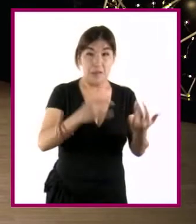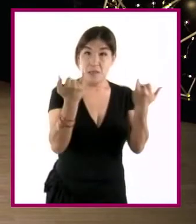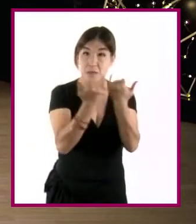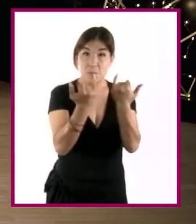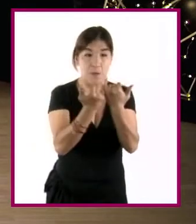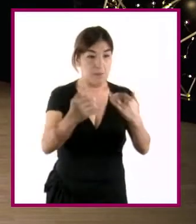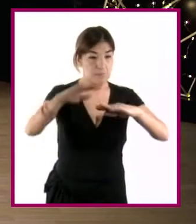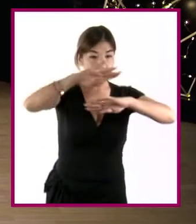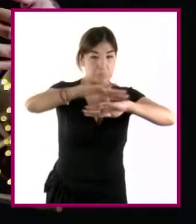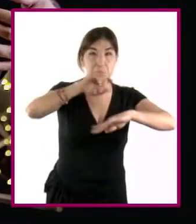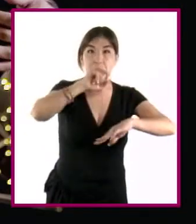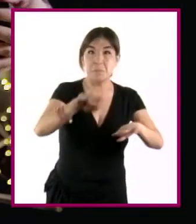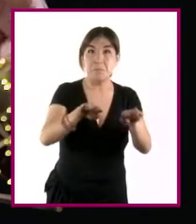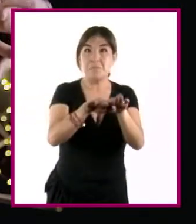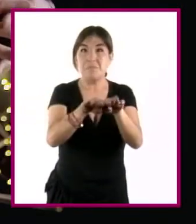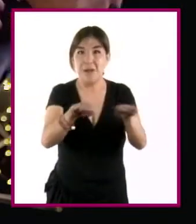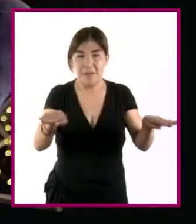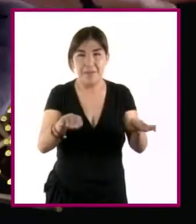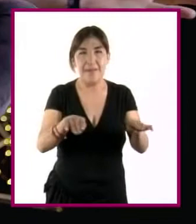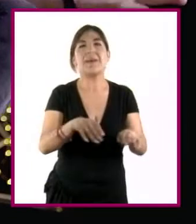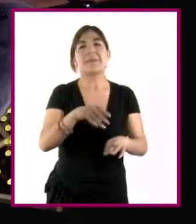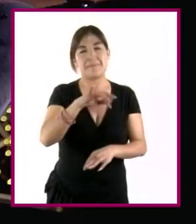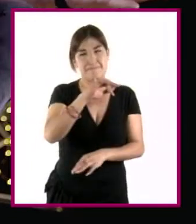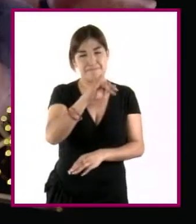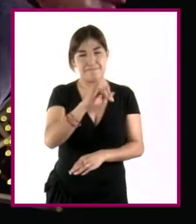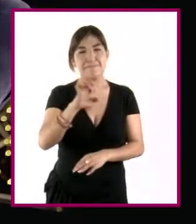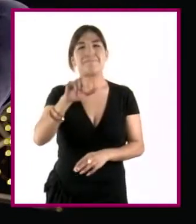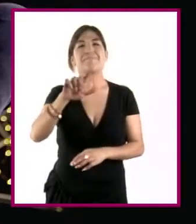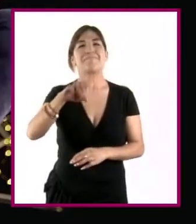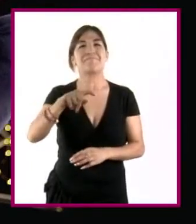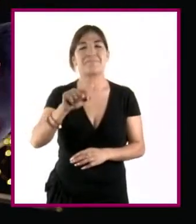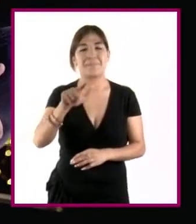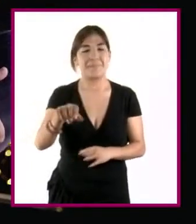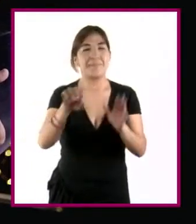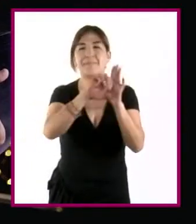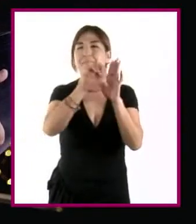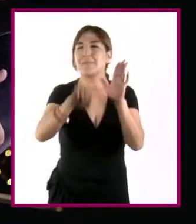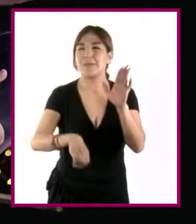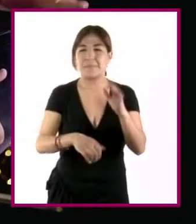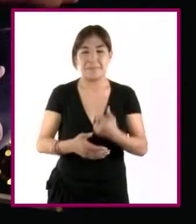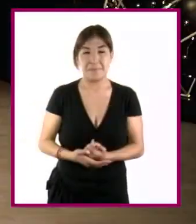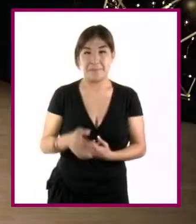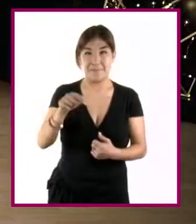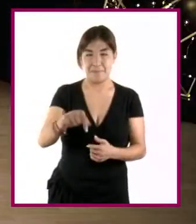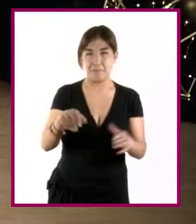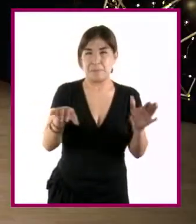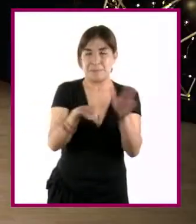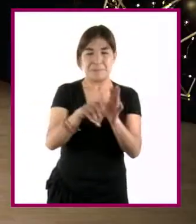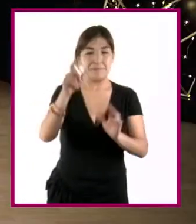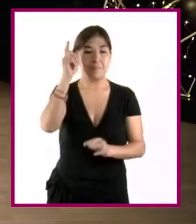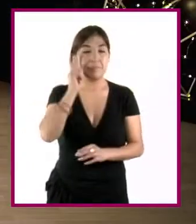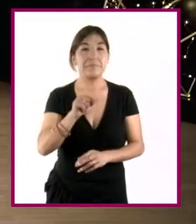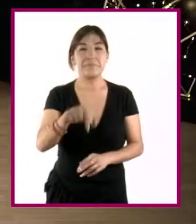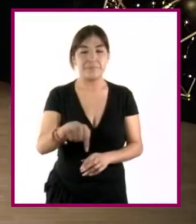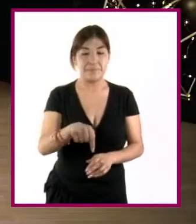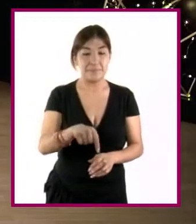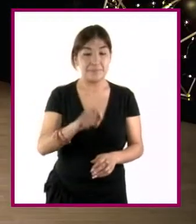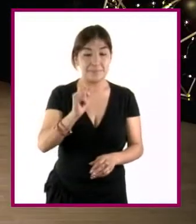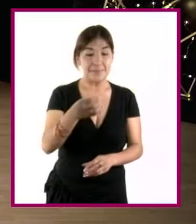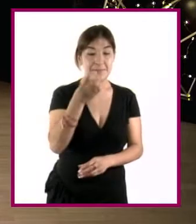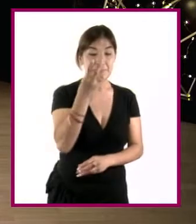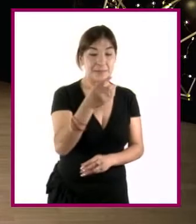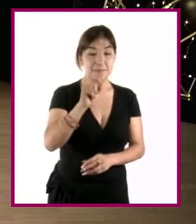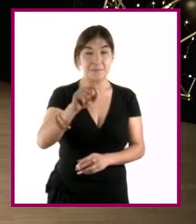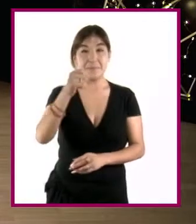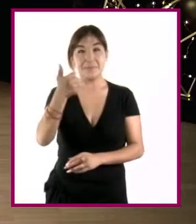proporción. ¿Elemental? Por ejemplo, si tenemos el plano de este dormitorio que mide 3.6 por 3